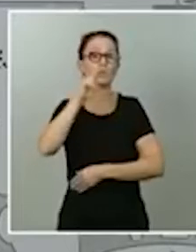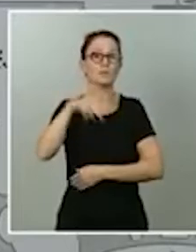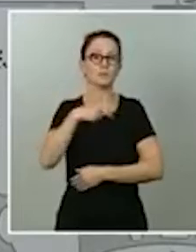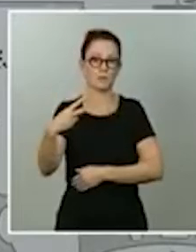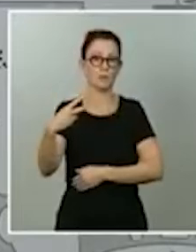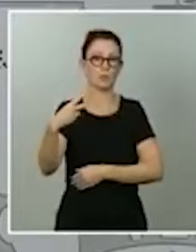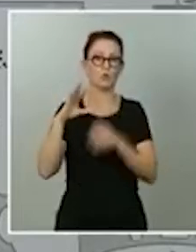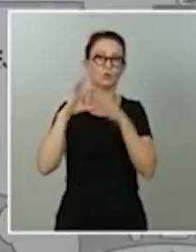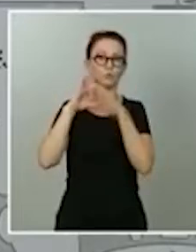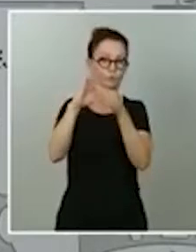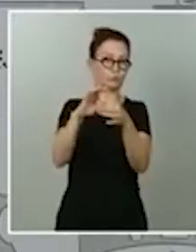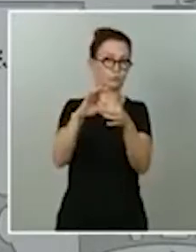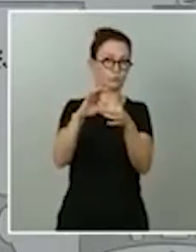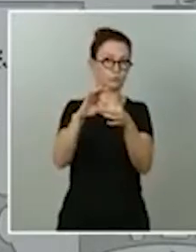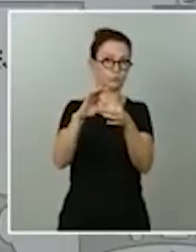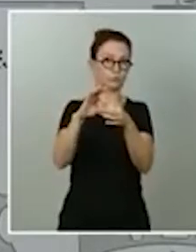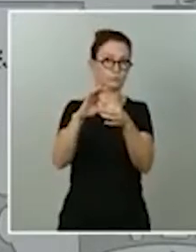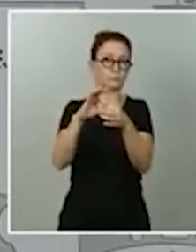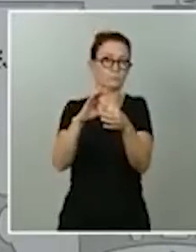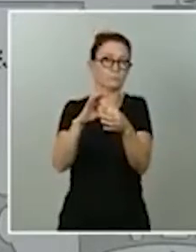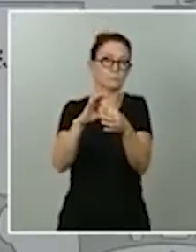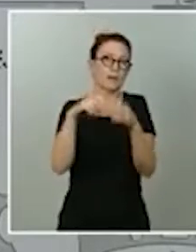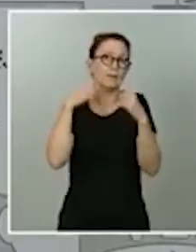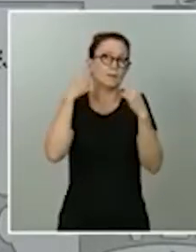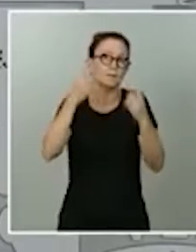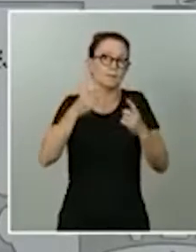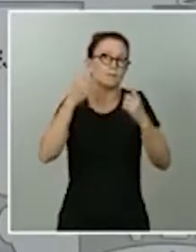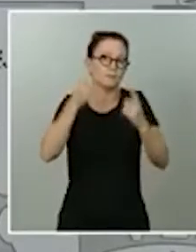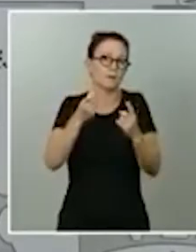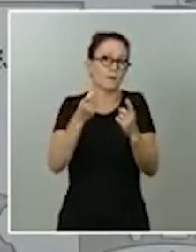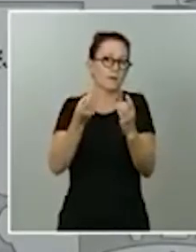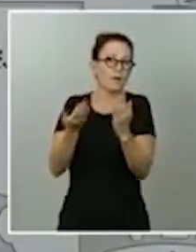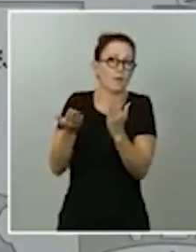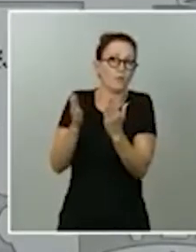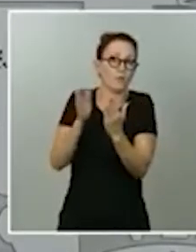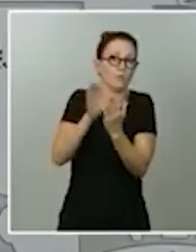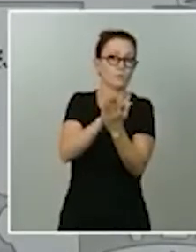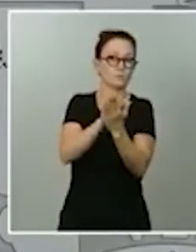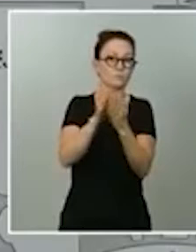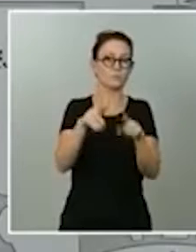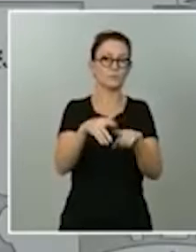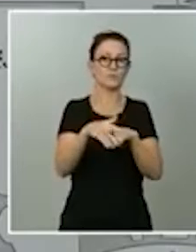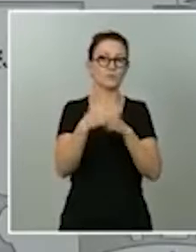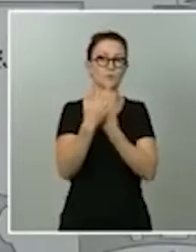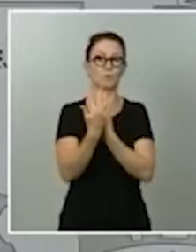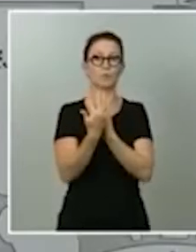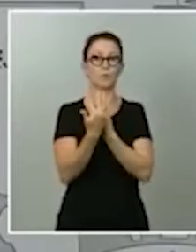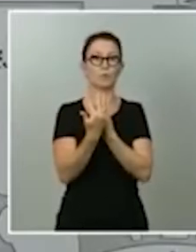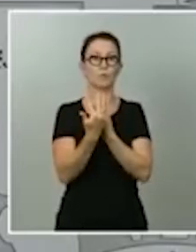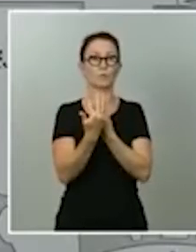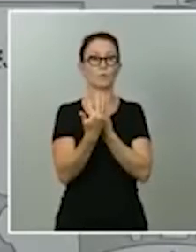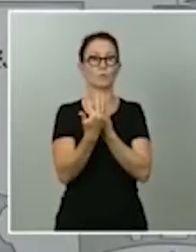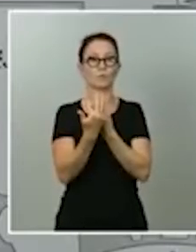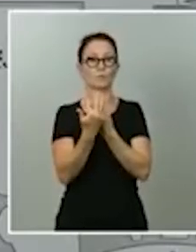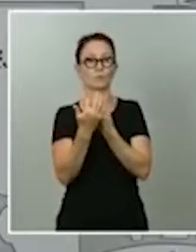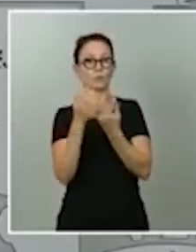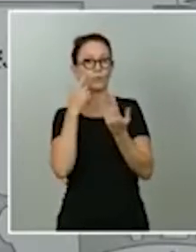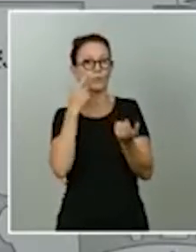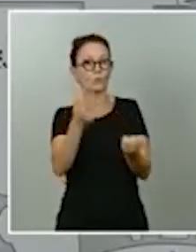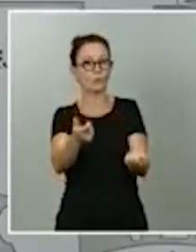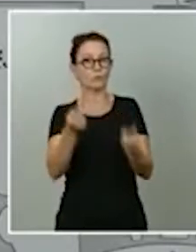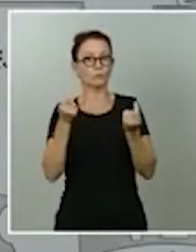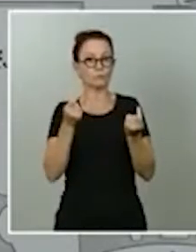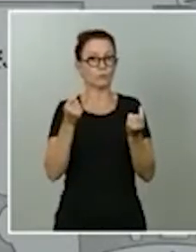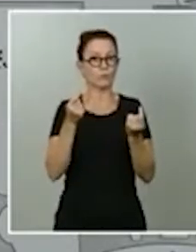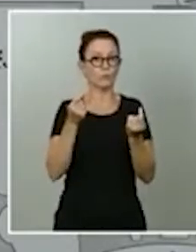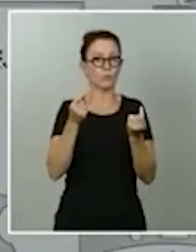una mayor capacidad para hacer frente, lógicamente, a las cuestiones que tienen que ver con el control de la epidemia en los centros